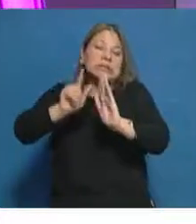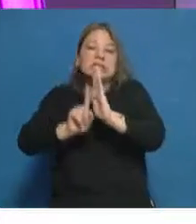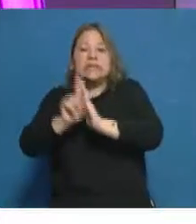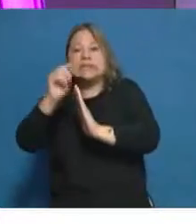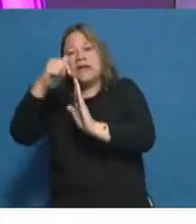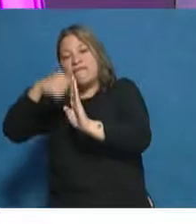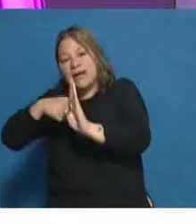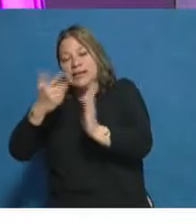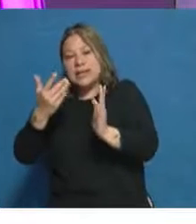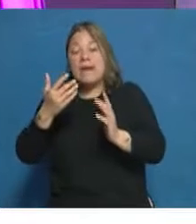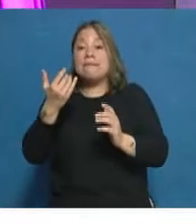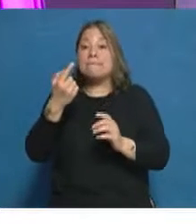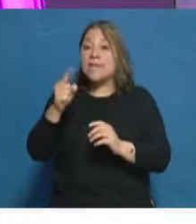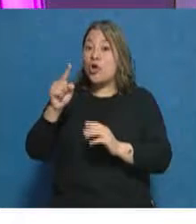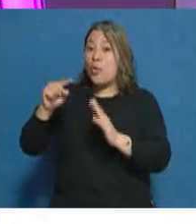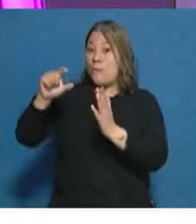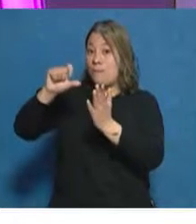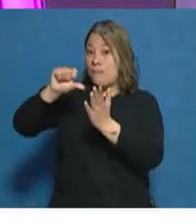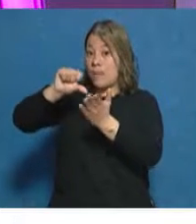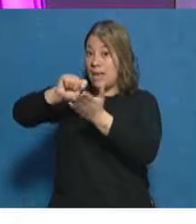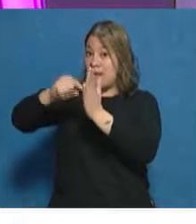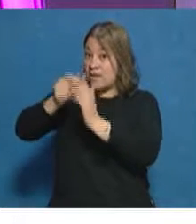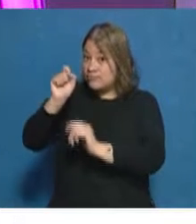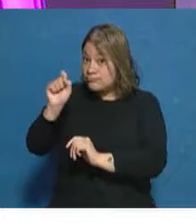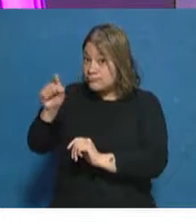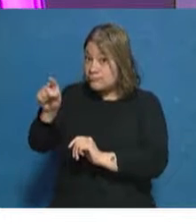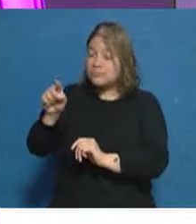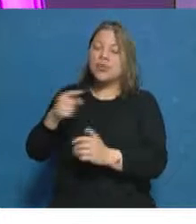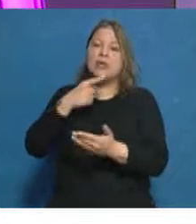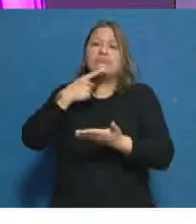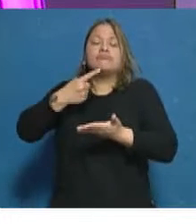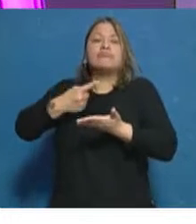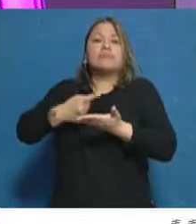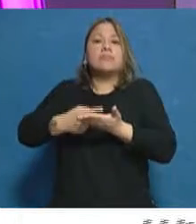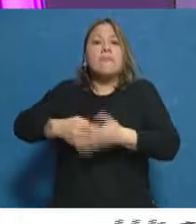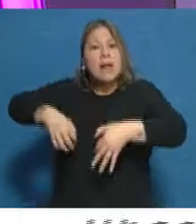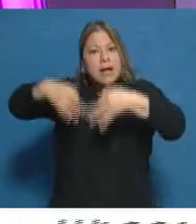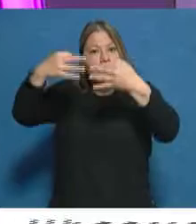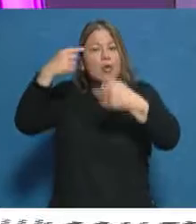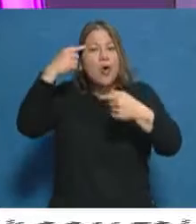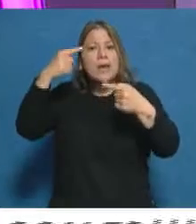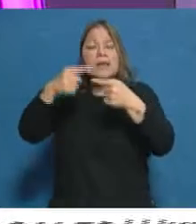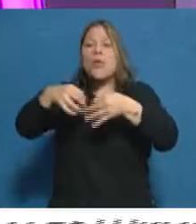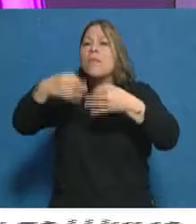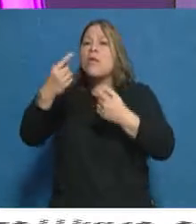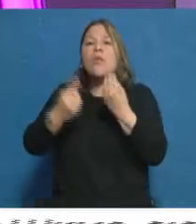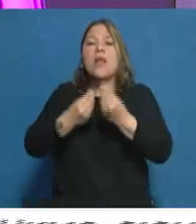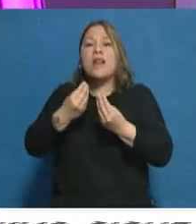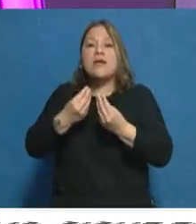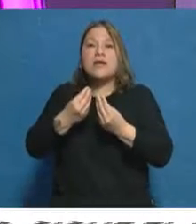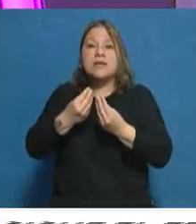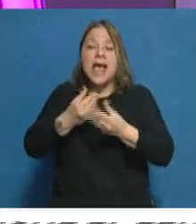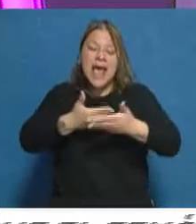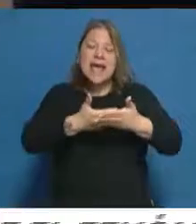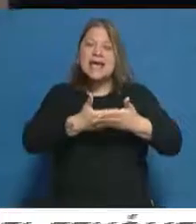cierto es que en Capital Federal una de esas medidas para cumplir ese objetivo es endurecer los